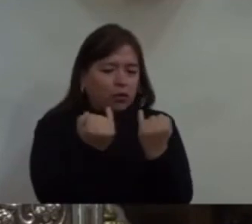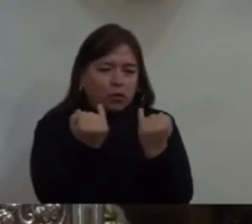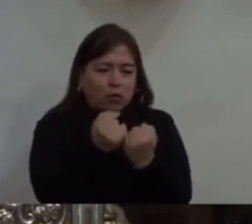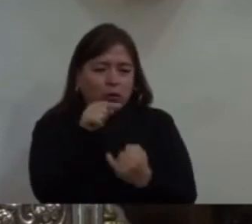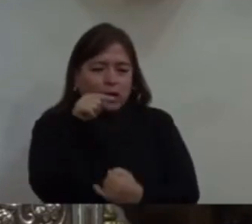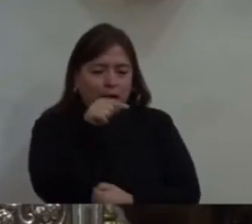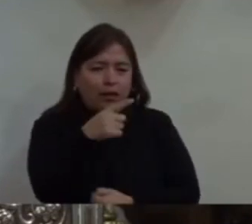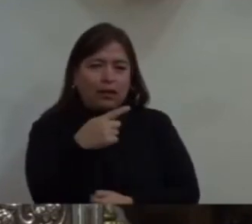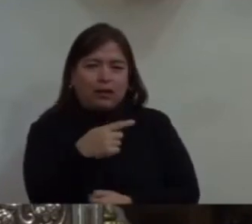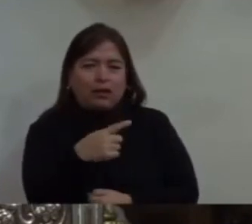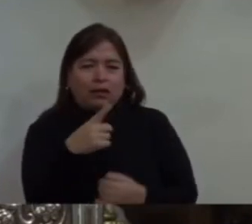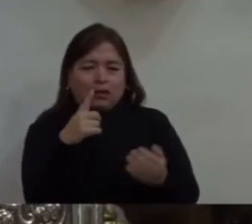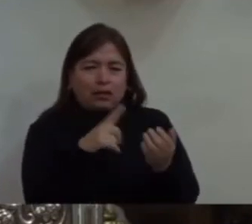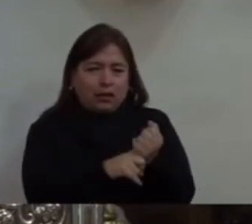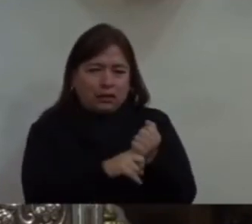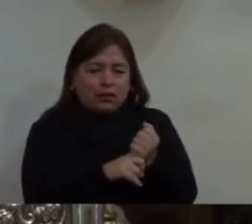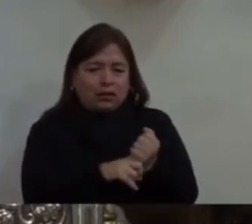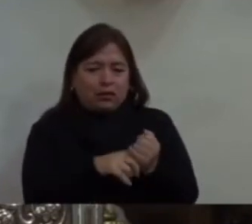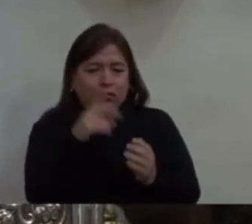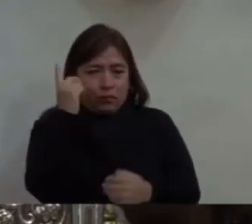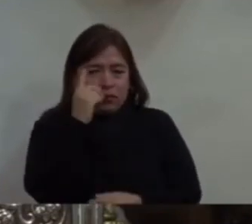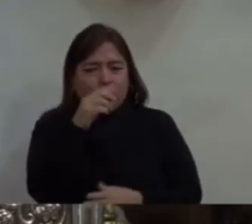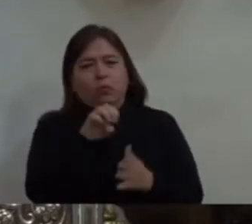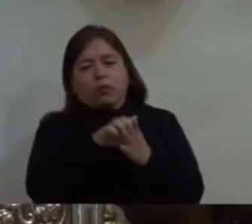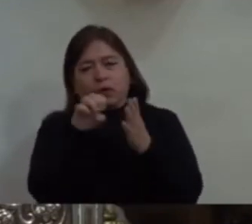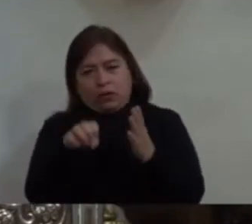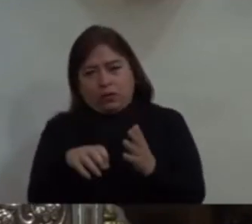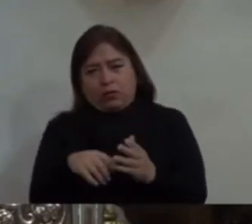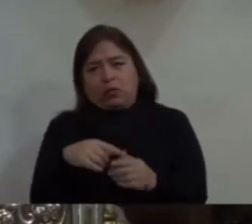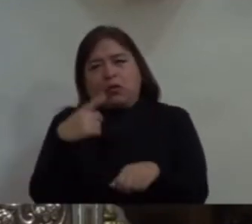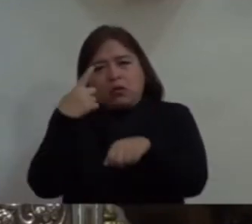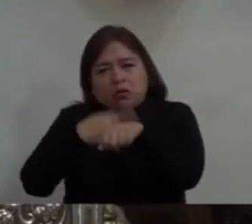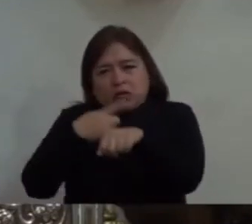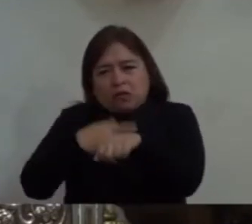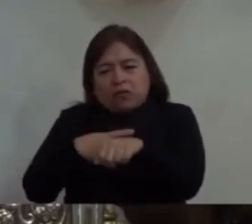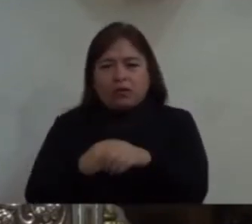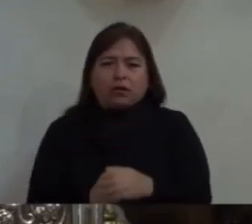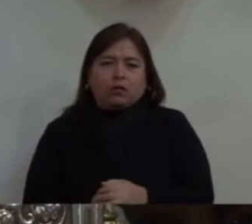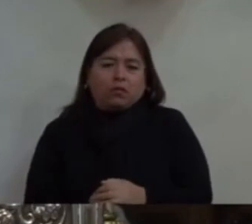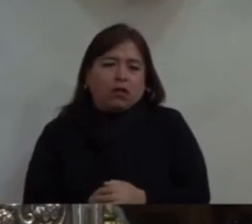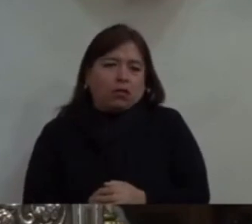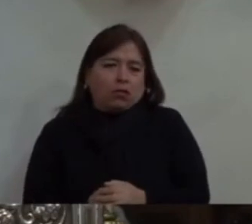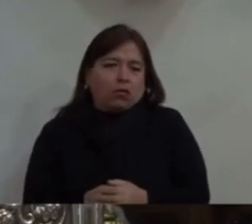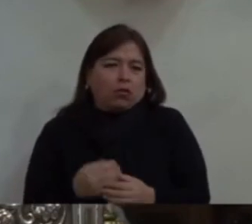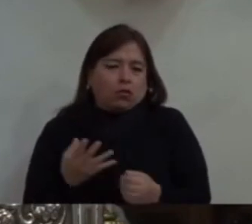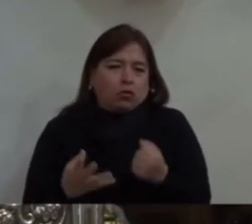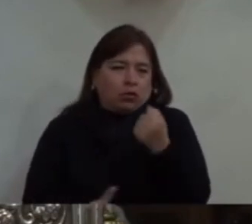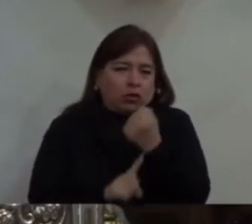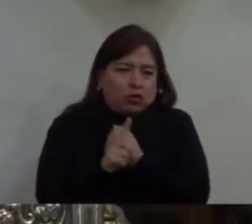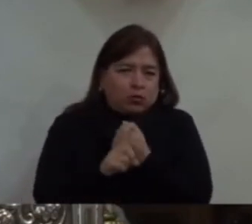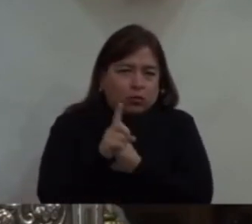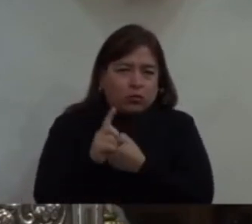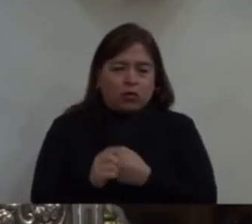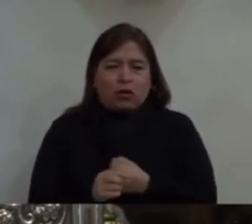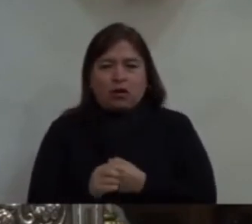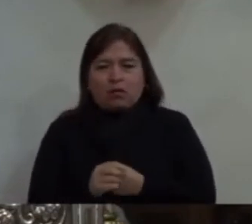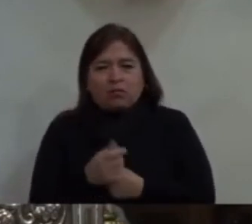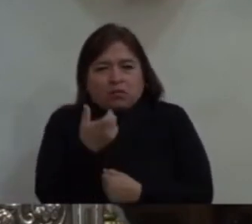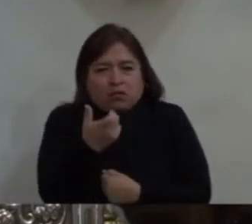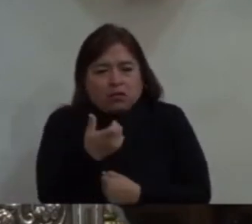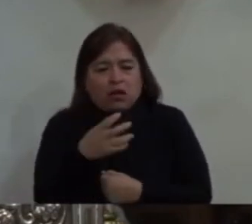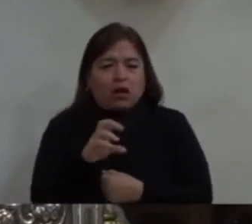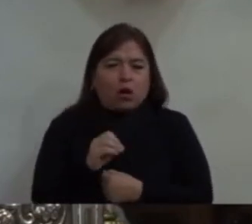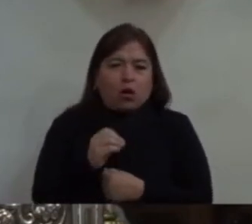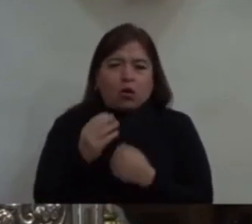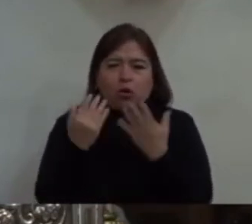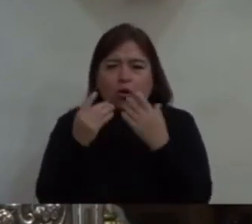cuando te enfermas, cuando tienes un problema económico serio, cuando te deja